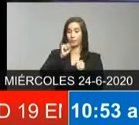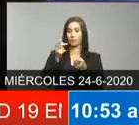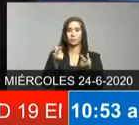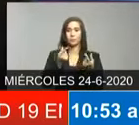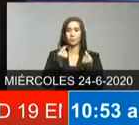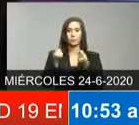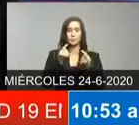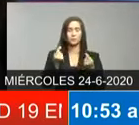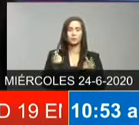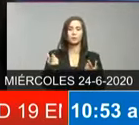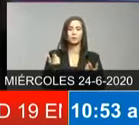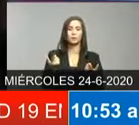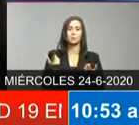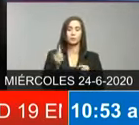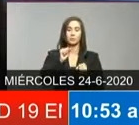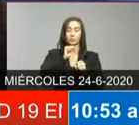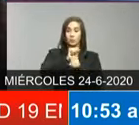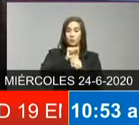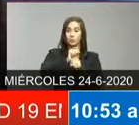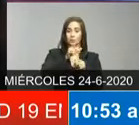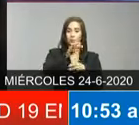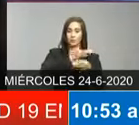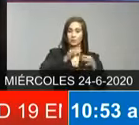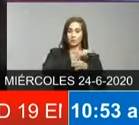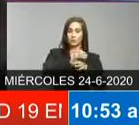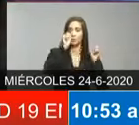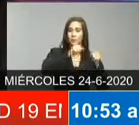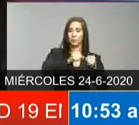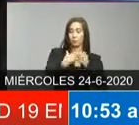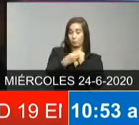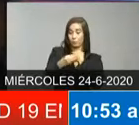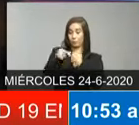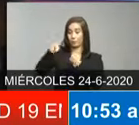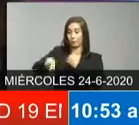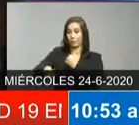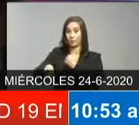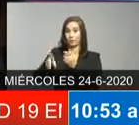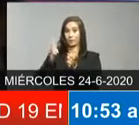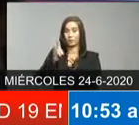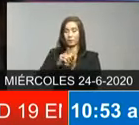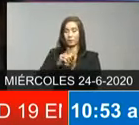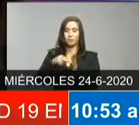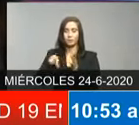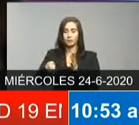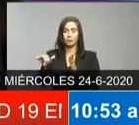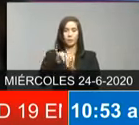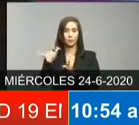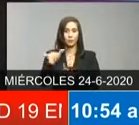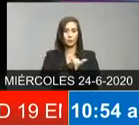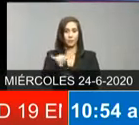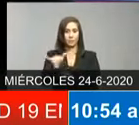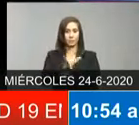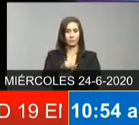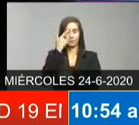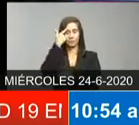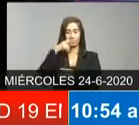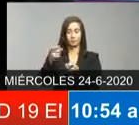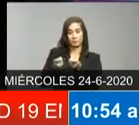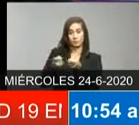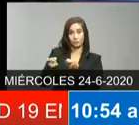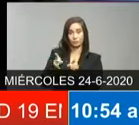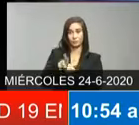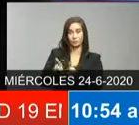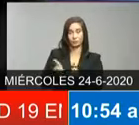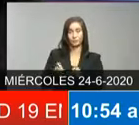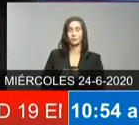virus y que podrían o se estén aplicando en el gran santo domingo y en ese mismo sentido de manera específica quiero